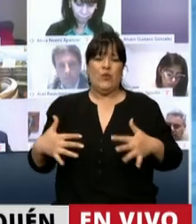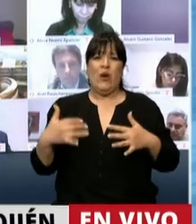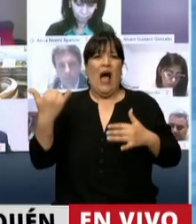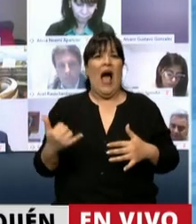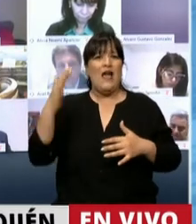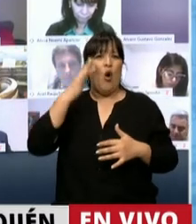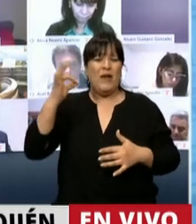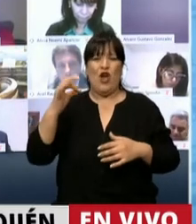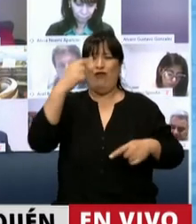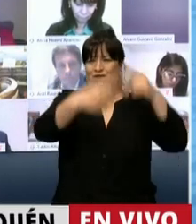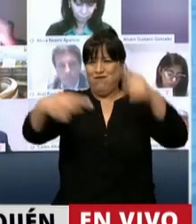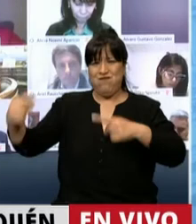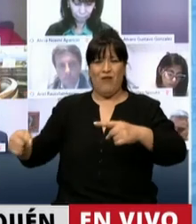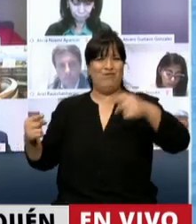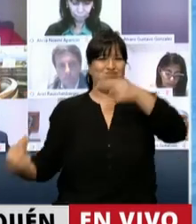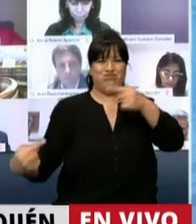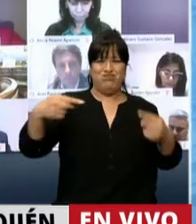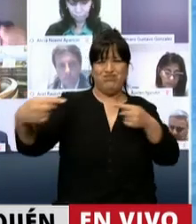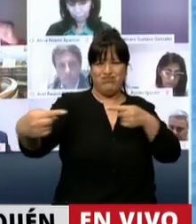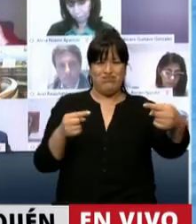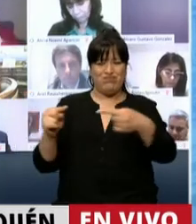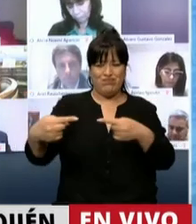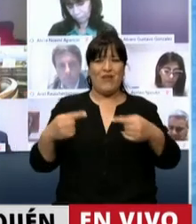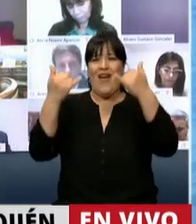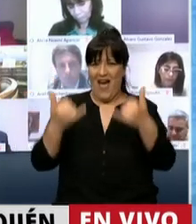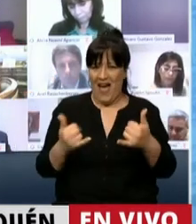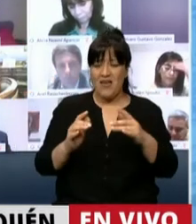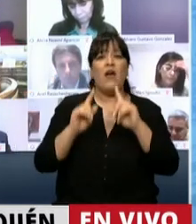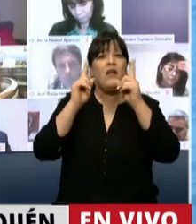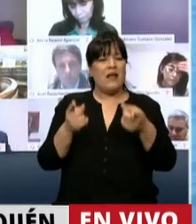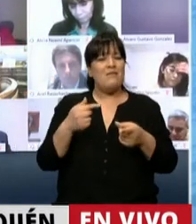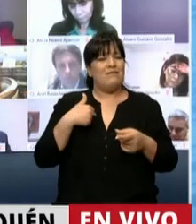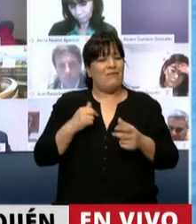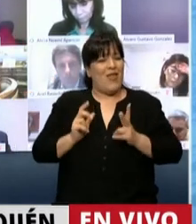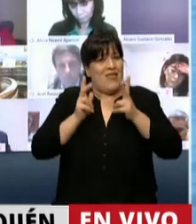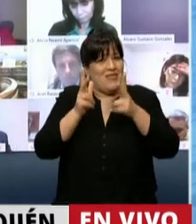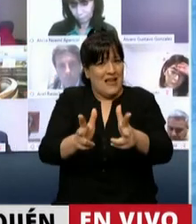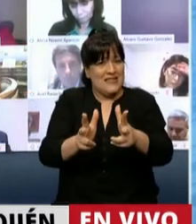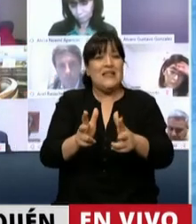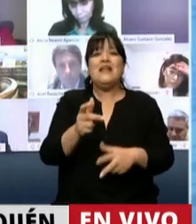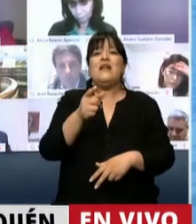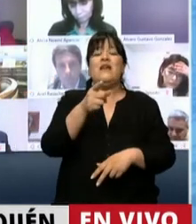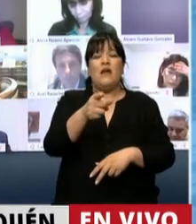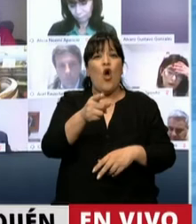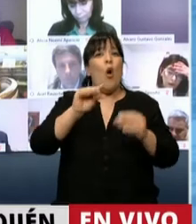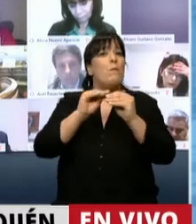discrepancias y antagonismos. Y me permito inferir, ¿será un problema de identidad?